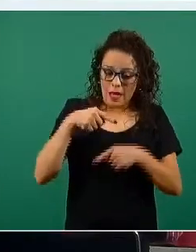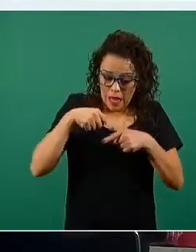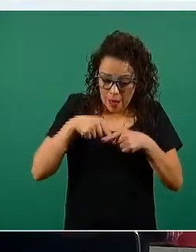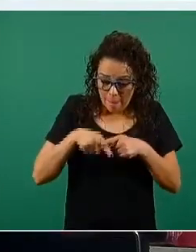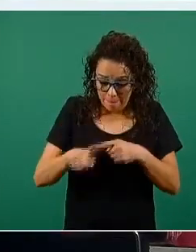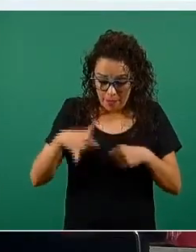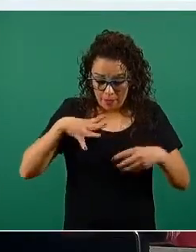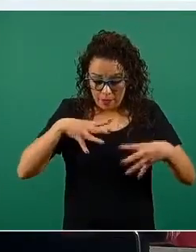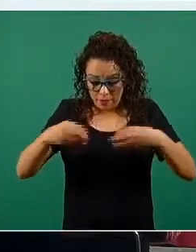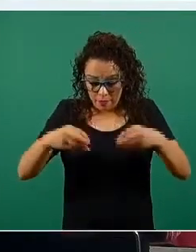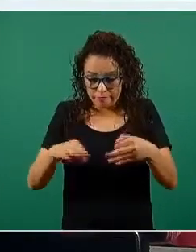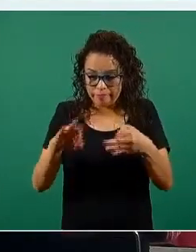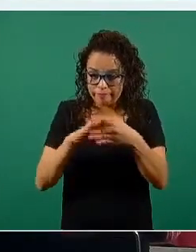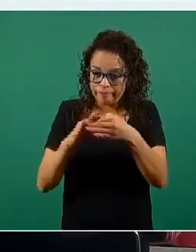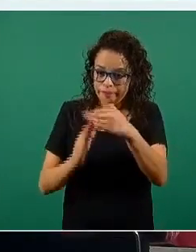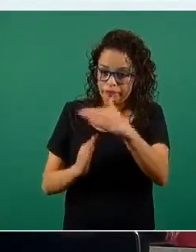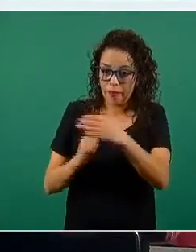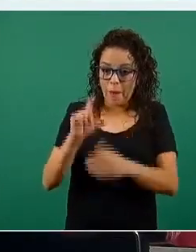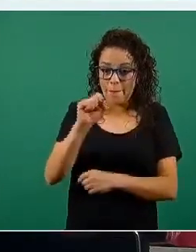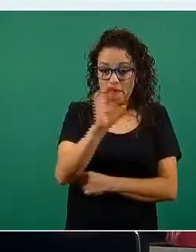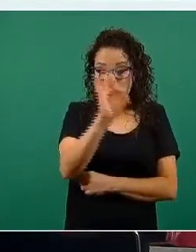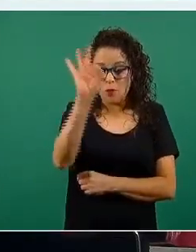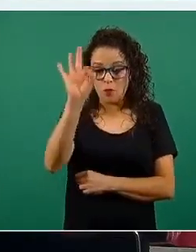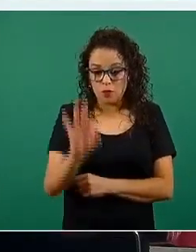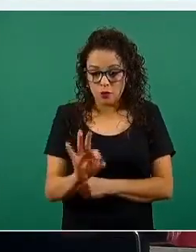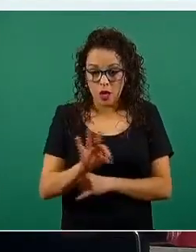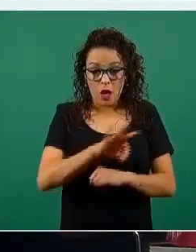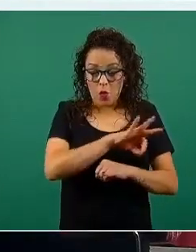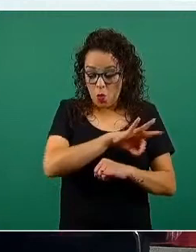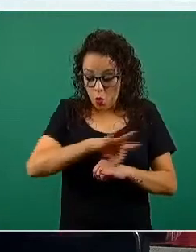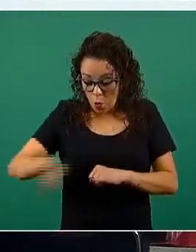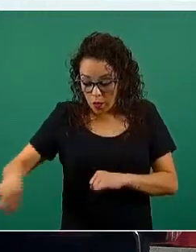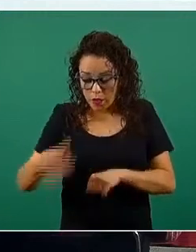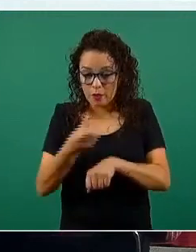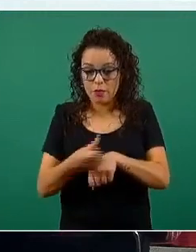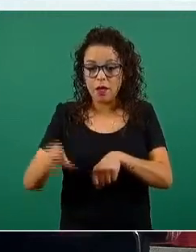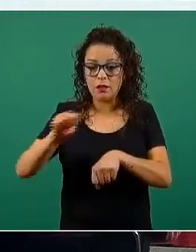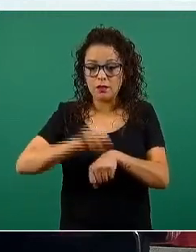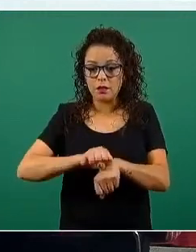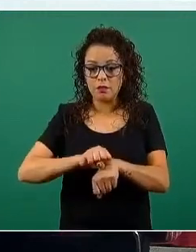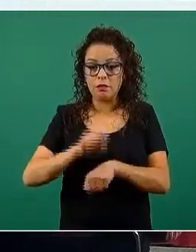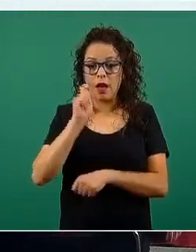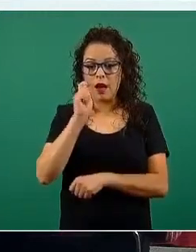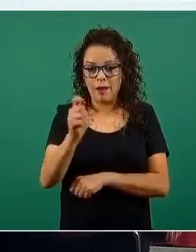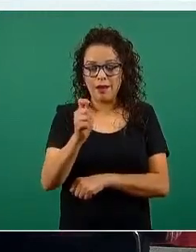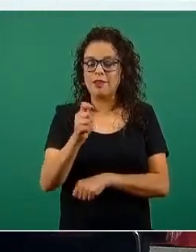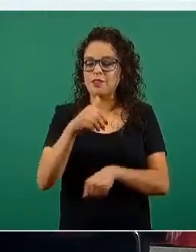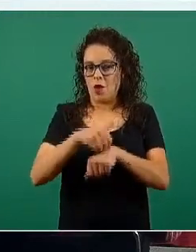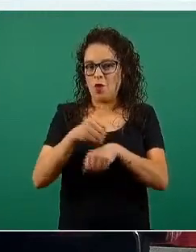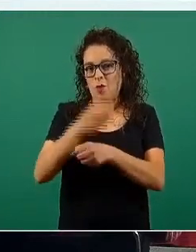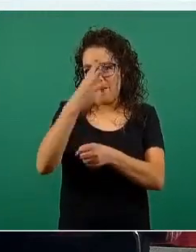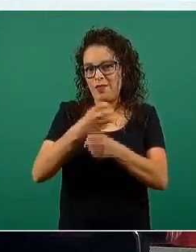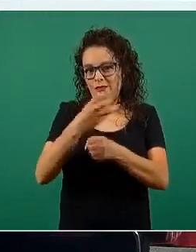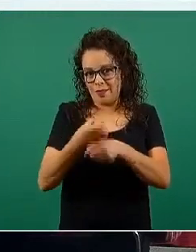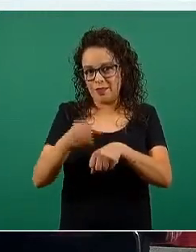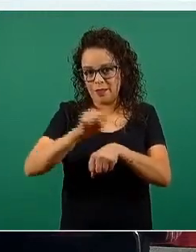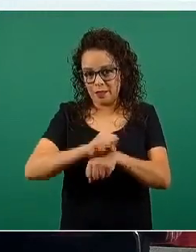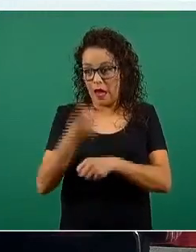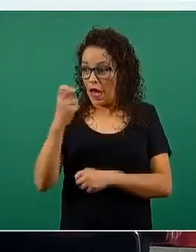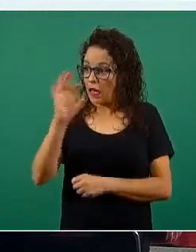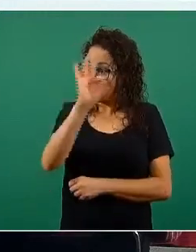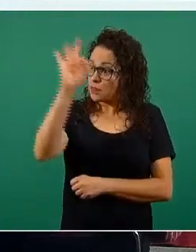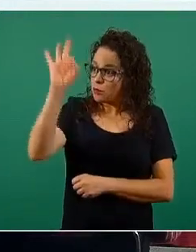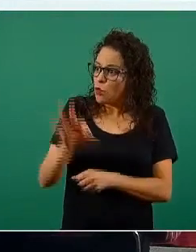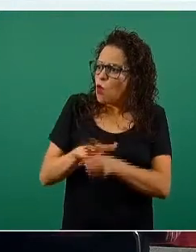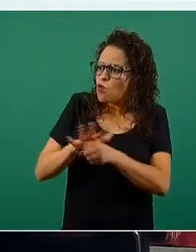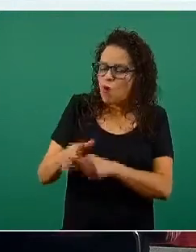epidemia, cerca del 20 por ciento y en la última semana registrada, que es la semana 3, este porcentaje de letalidad es